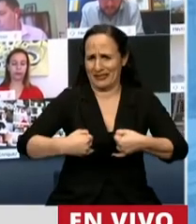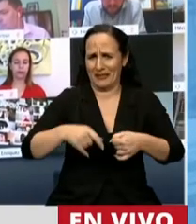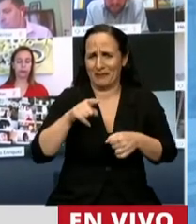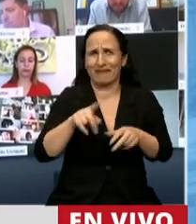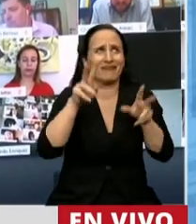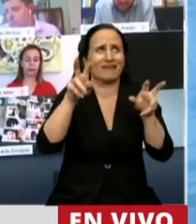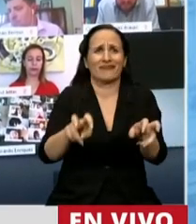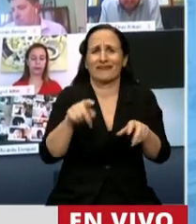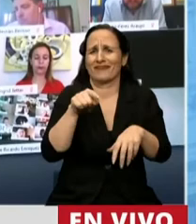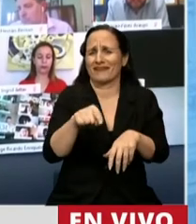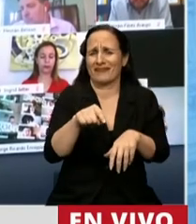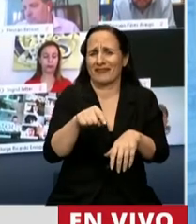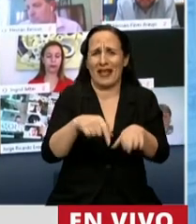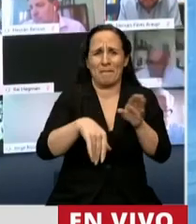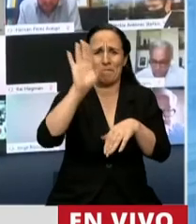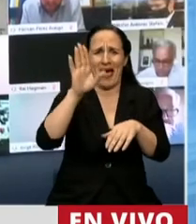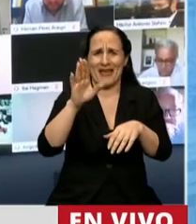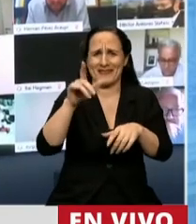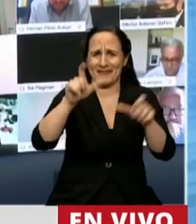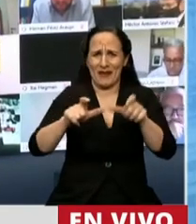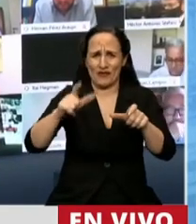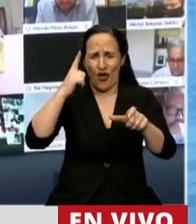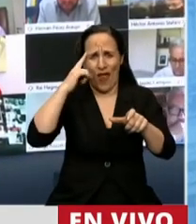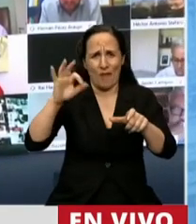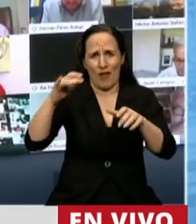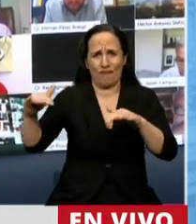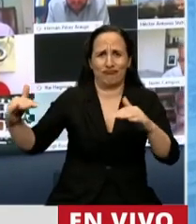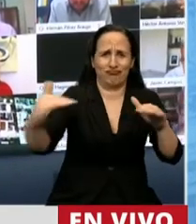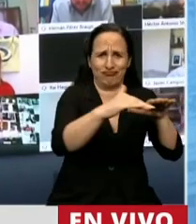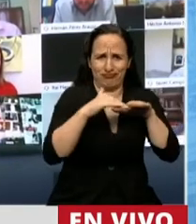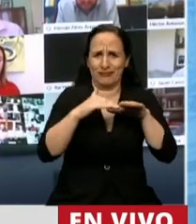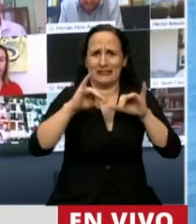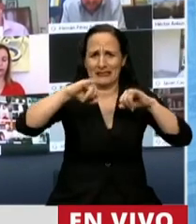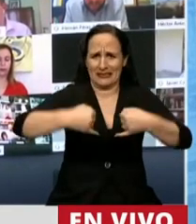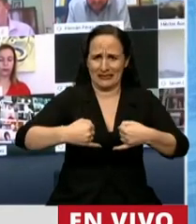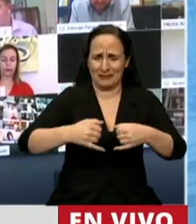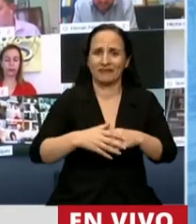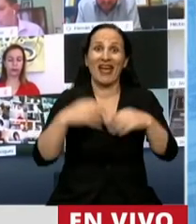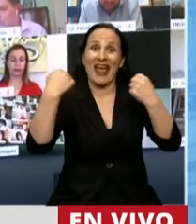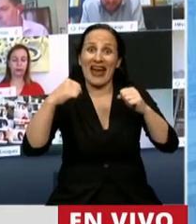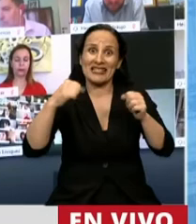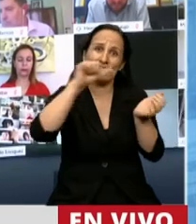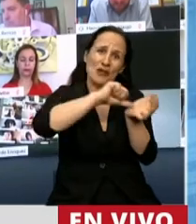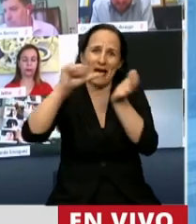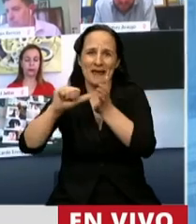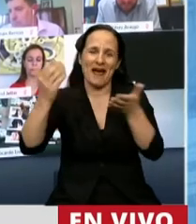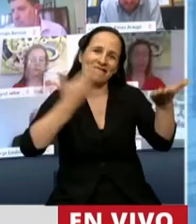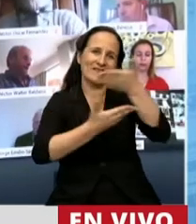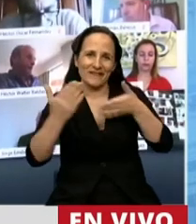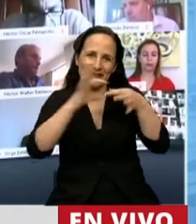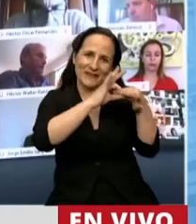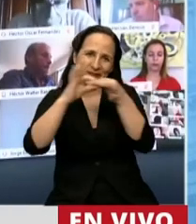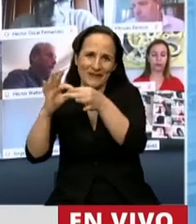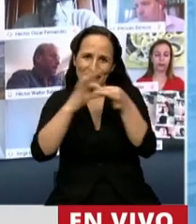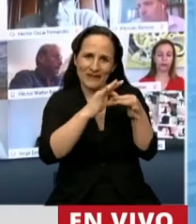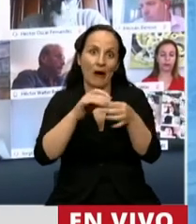de las materias justamente donde hay unidad de criterio. Estos ejercicios combinados sirven